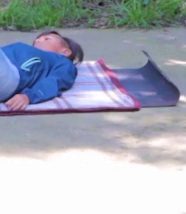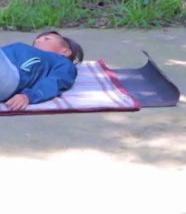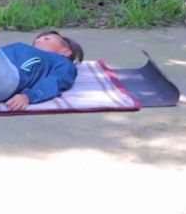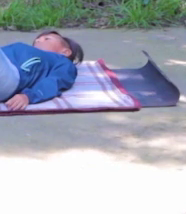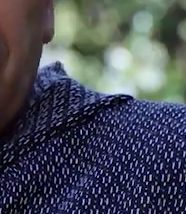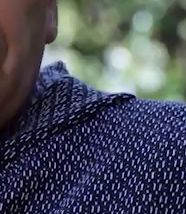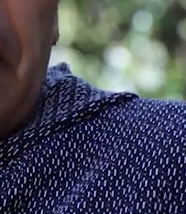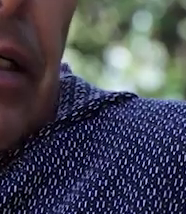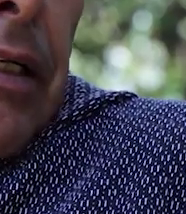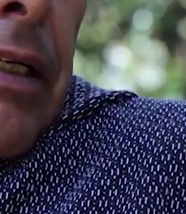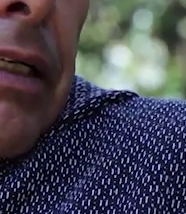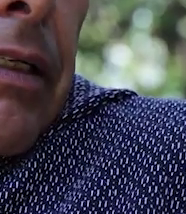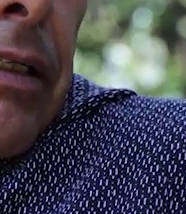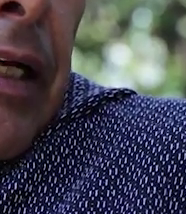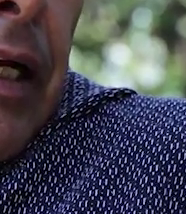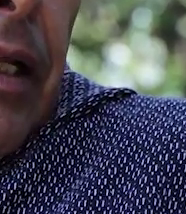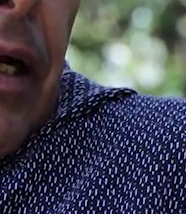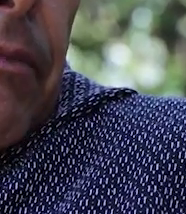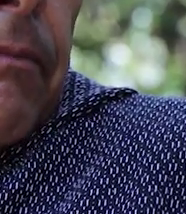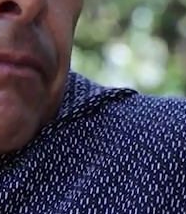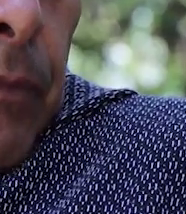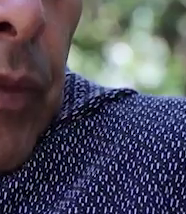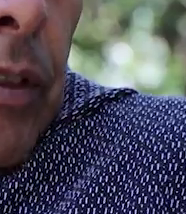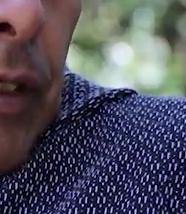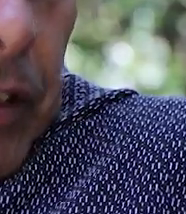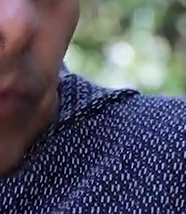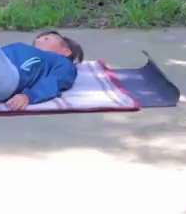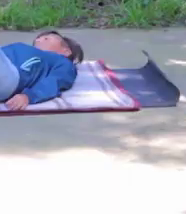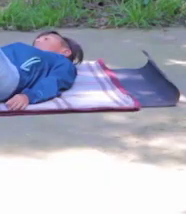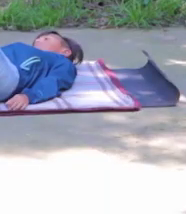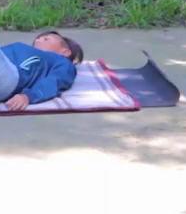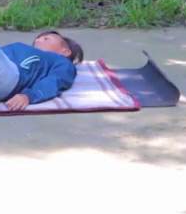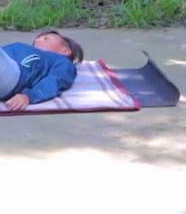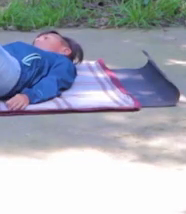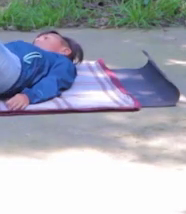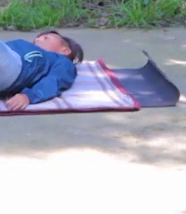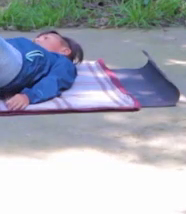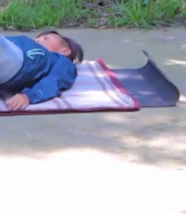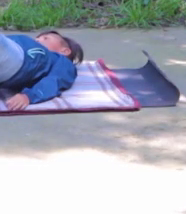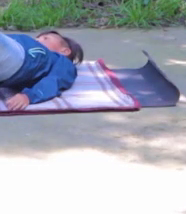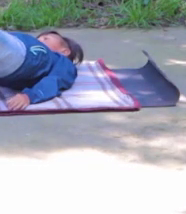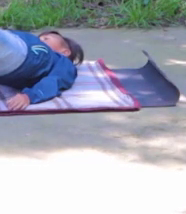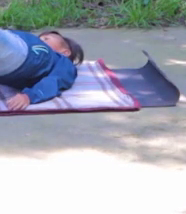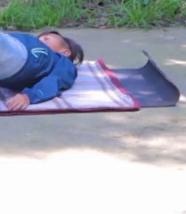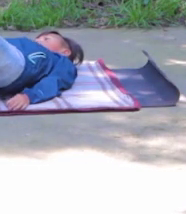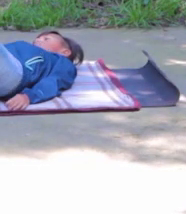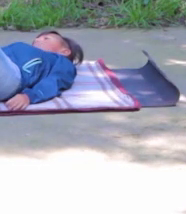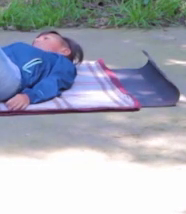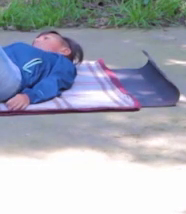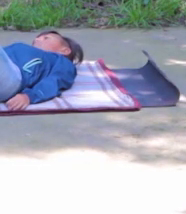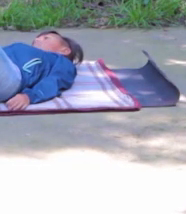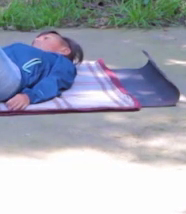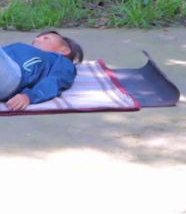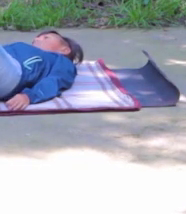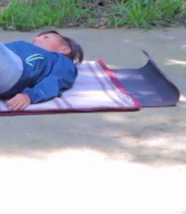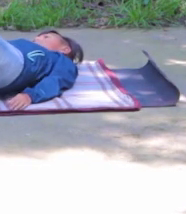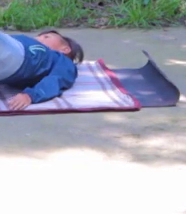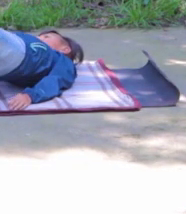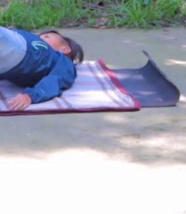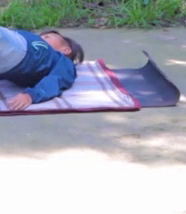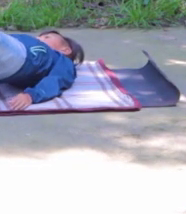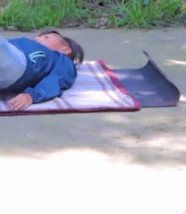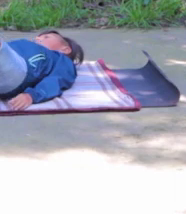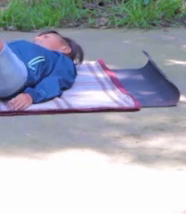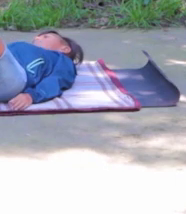vamos a hacer es elevar la cadera. Hacemos, elevamos la cadera ahí. Muy bien. Otra vez.